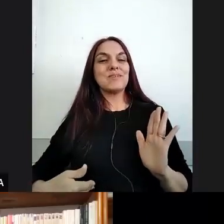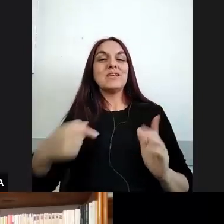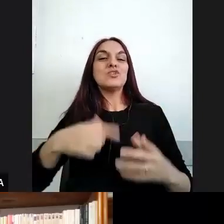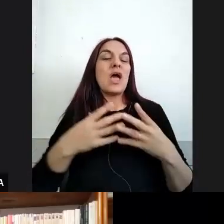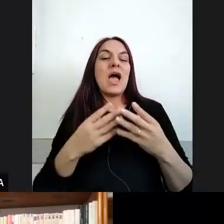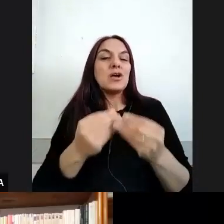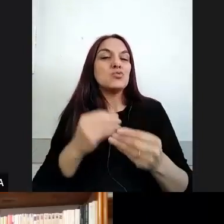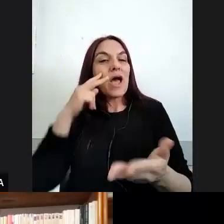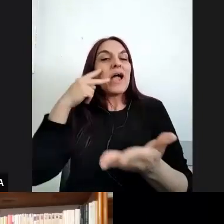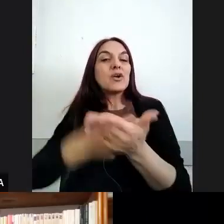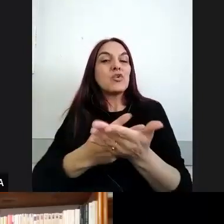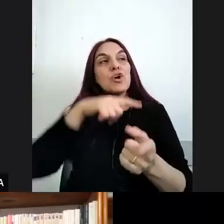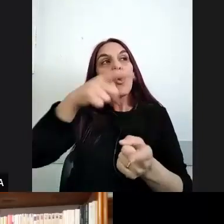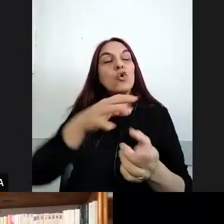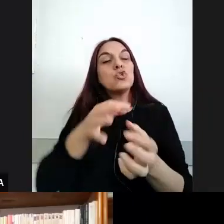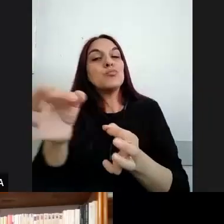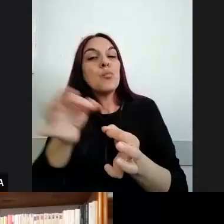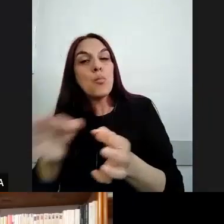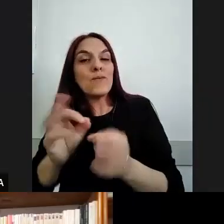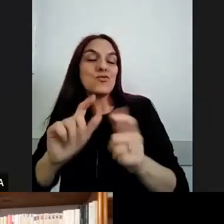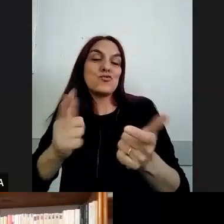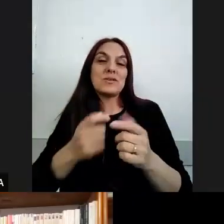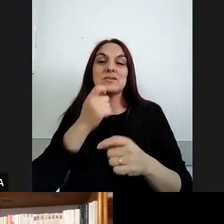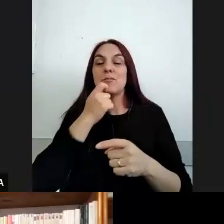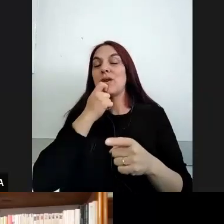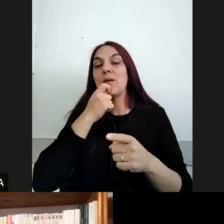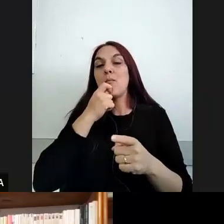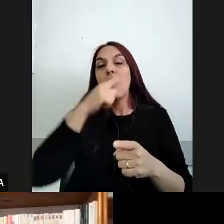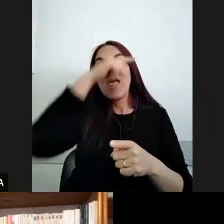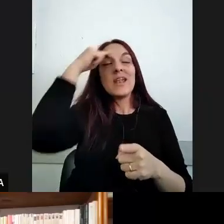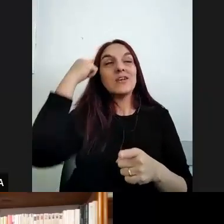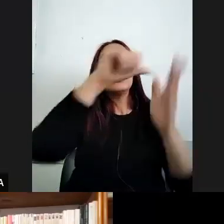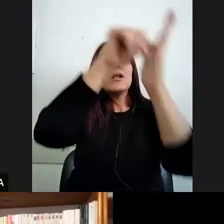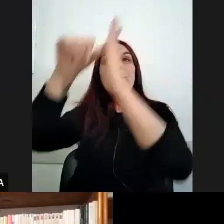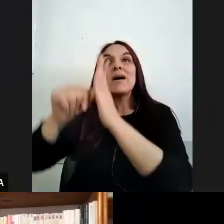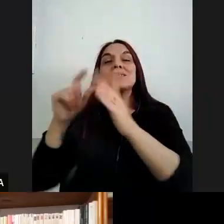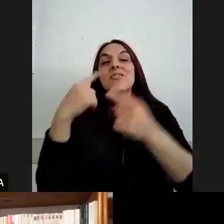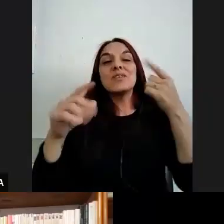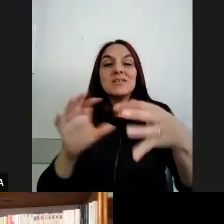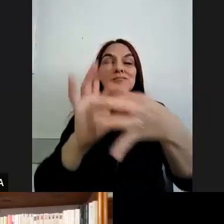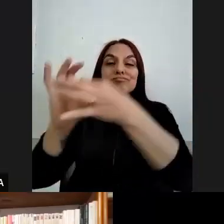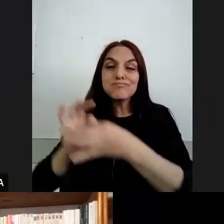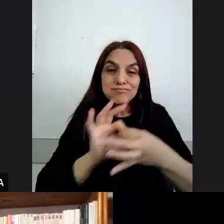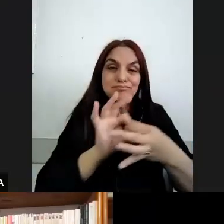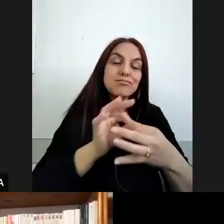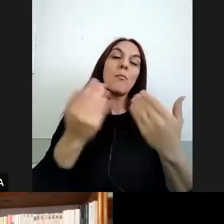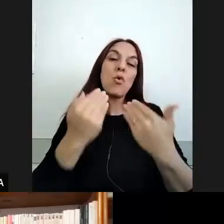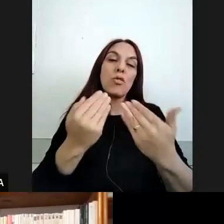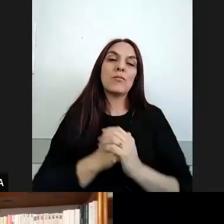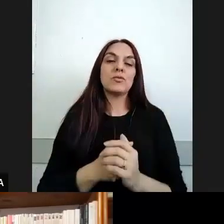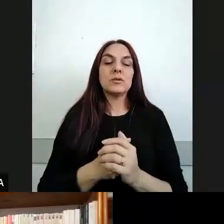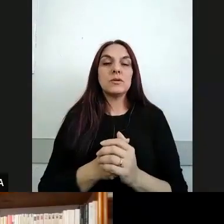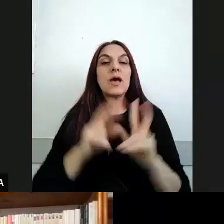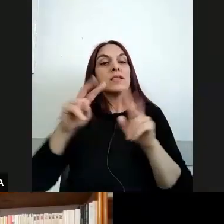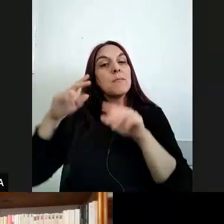otros posicionamientos como los posicionamientos transnacionales en particular para pensar las migraciones como